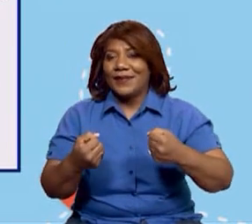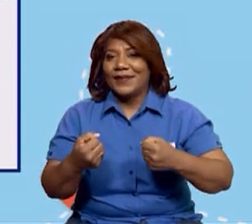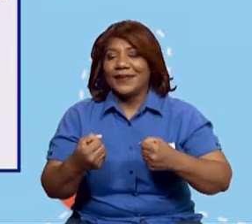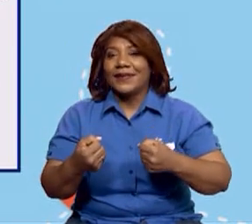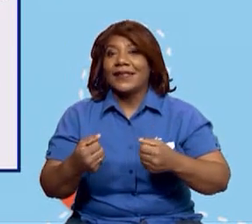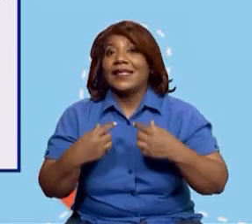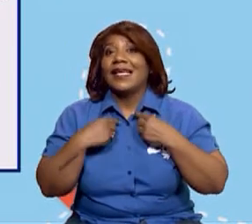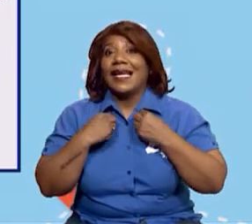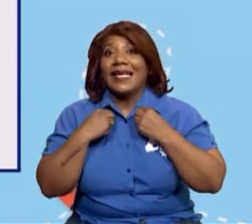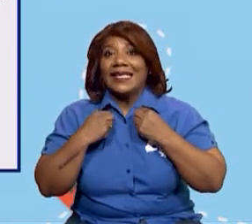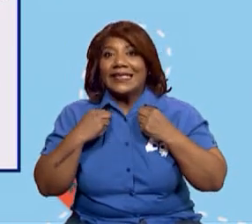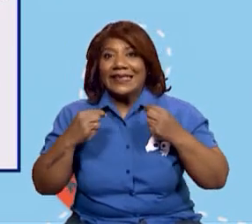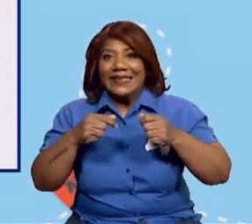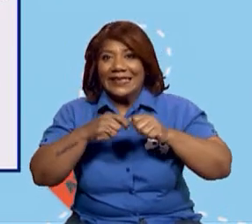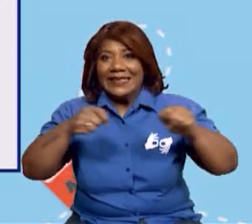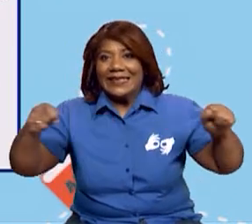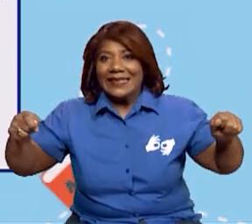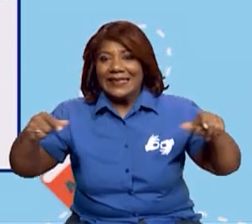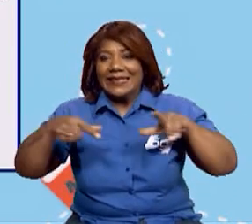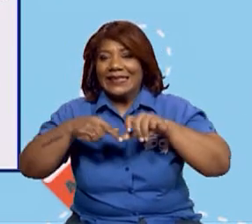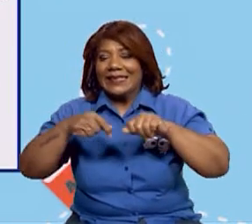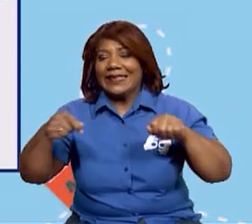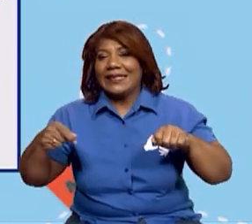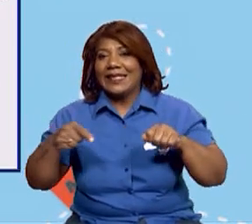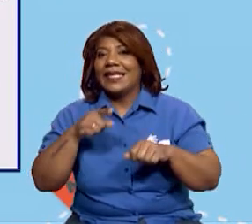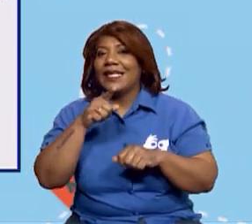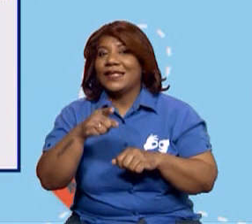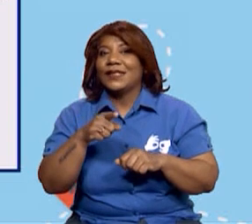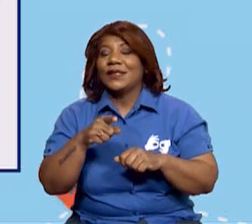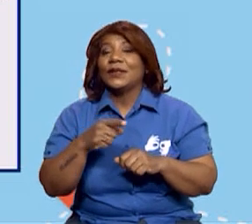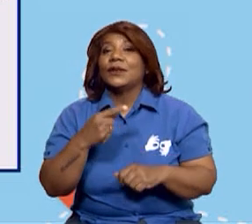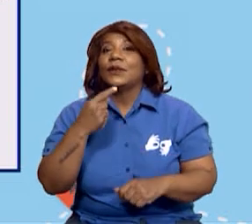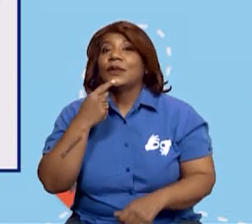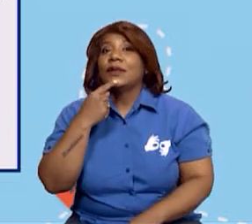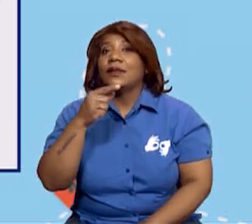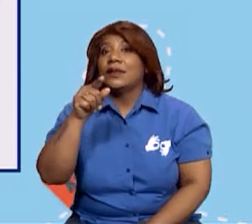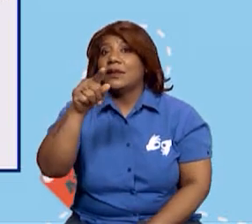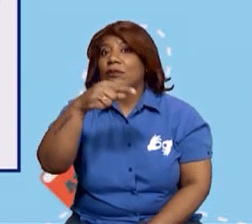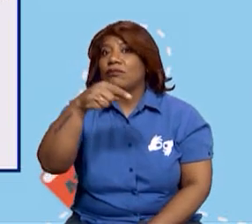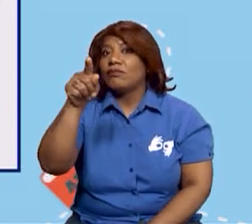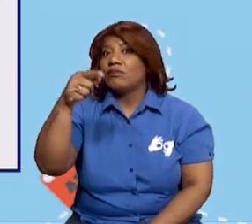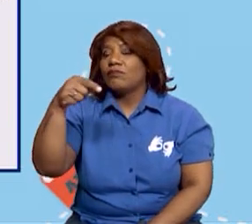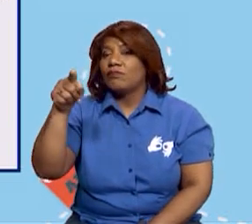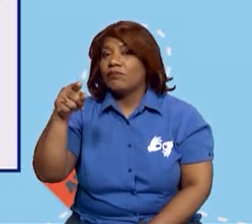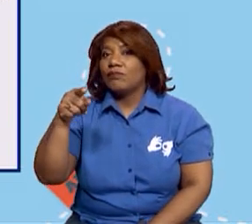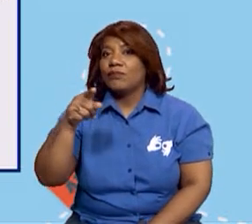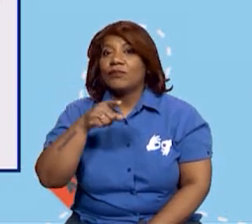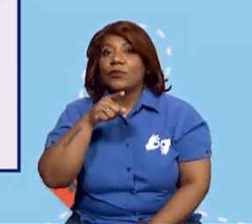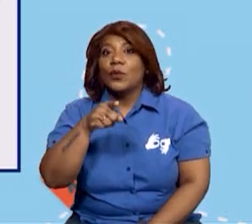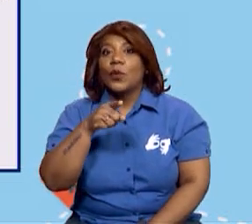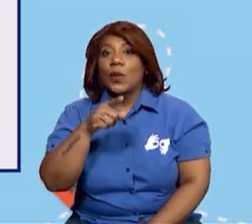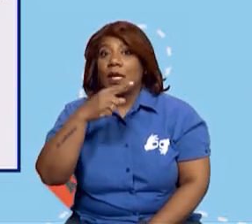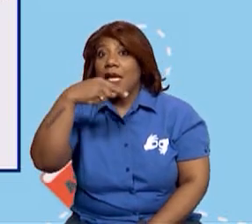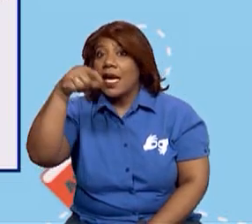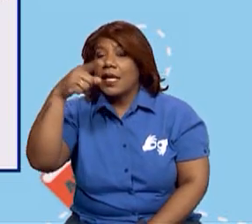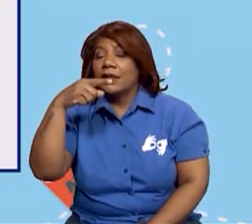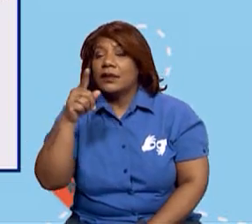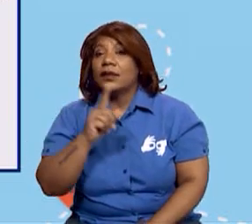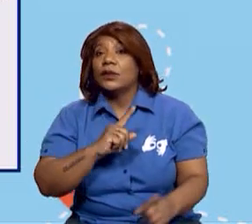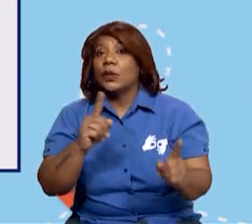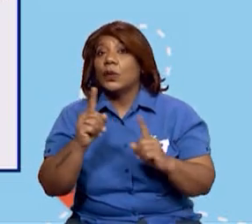textil. Entonces tú vas a poner cuáles de estos se desarrollan en tu provincia. Y